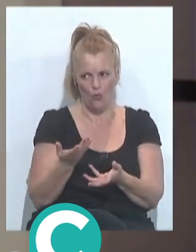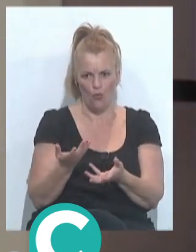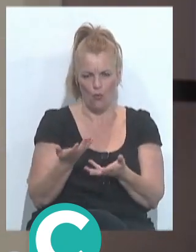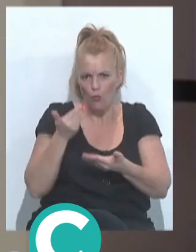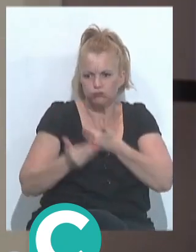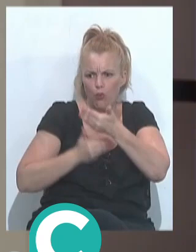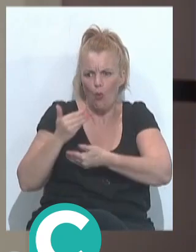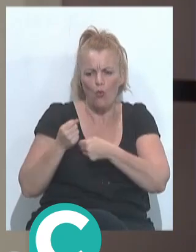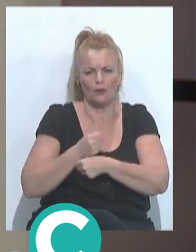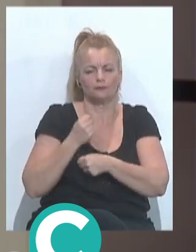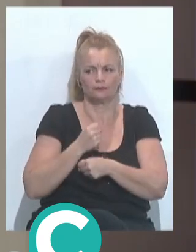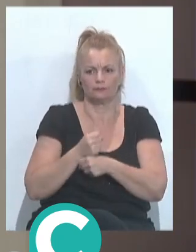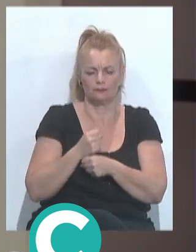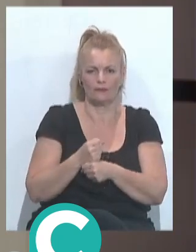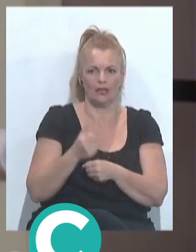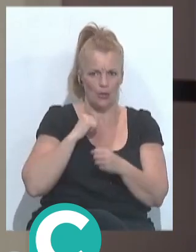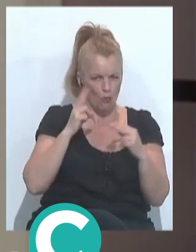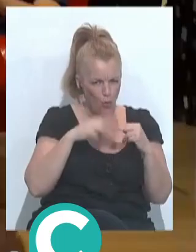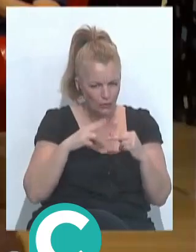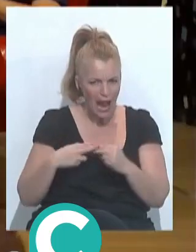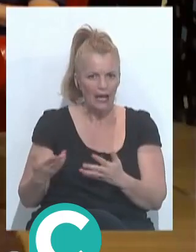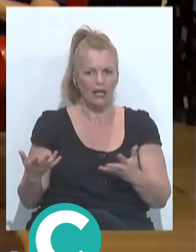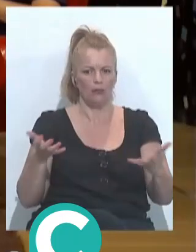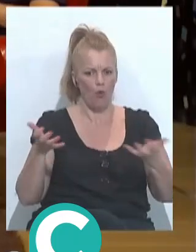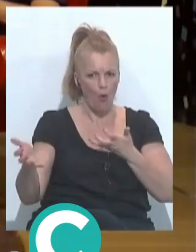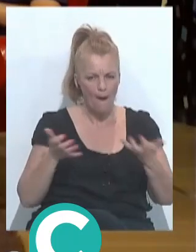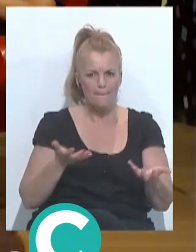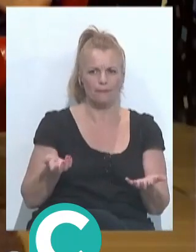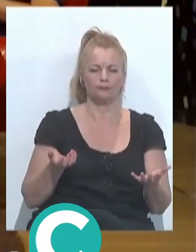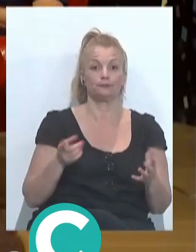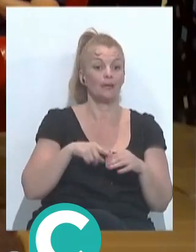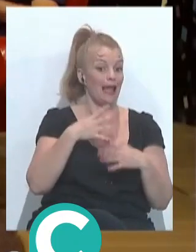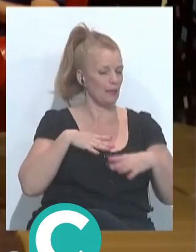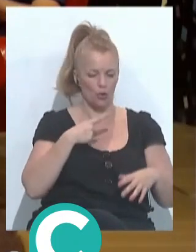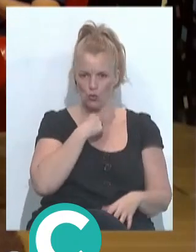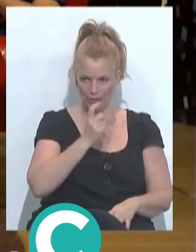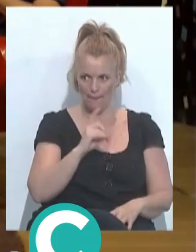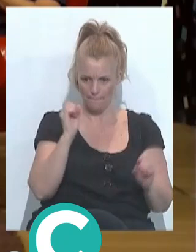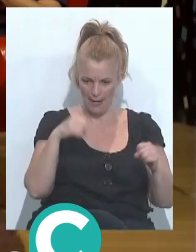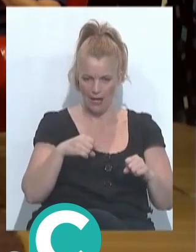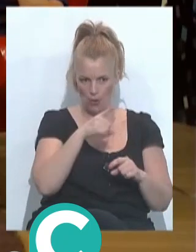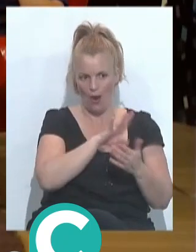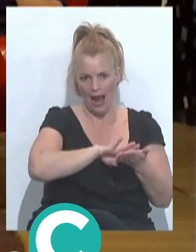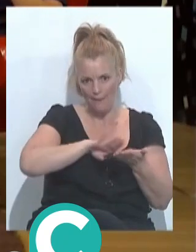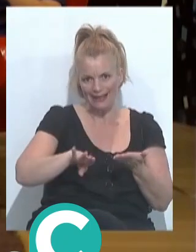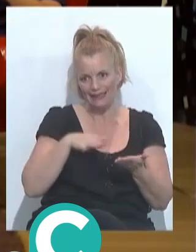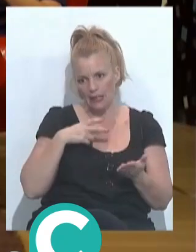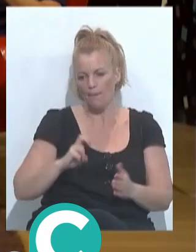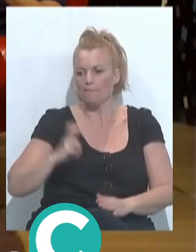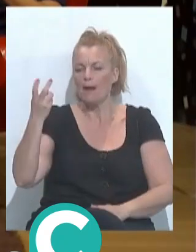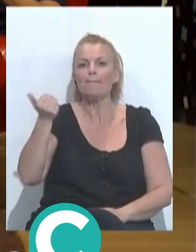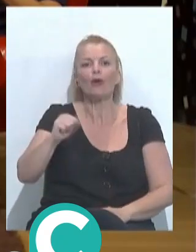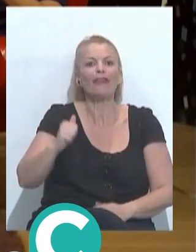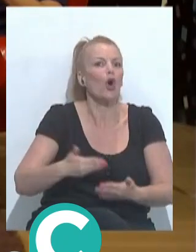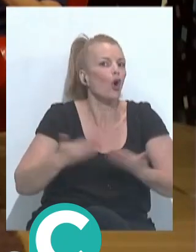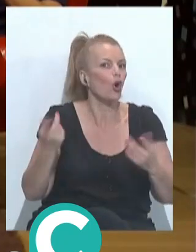una elaboración o que que tiene un montaje o que sí que a lo mejor el tipo no te guste la idea pero aparte de eso tenemos que valorar lo